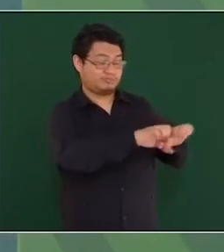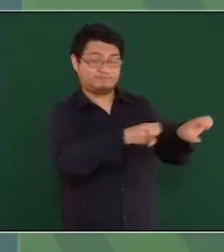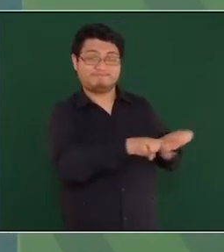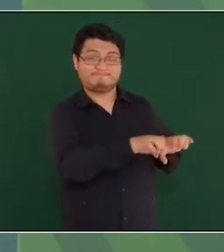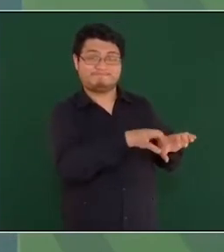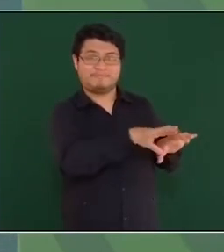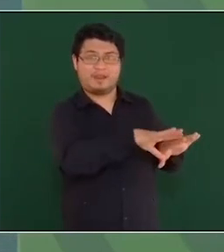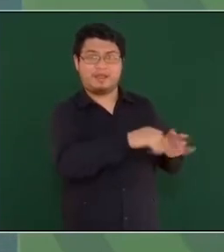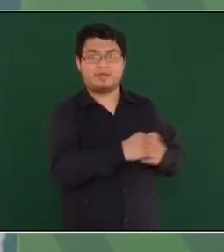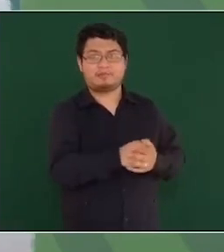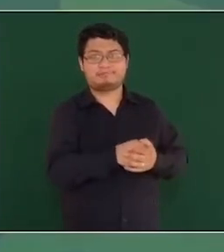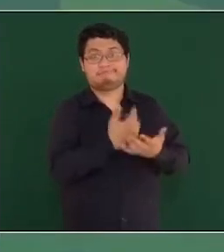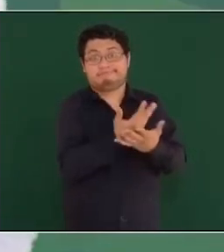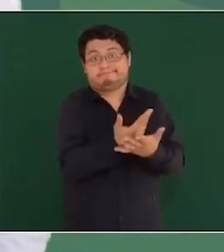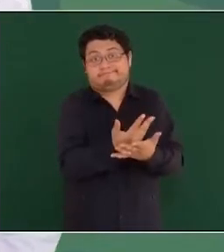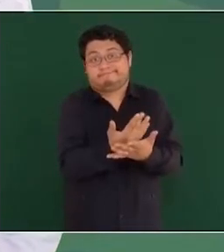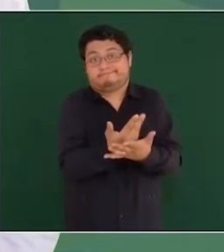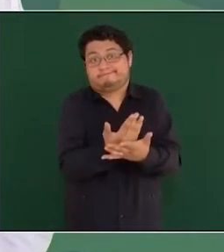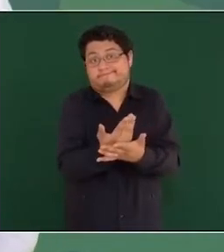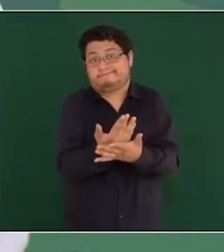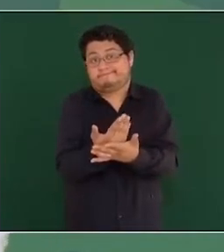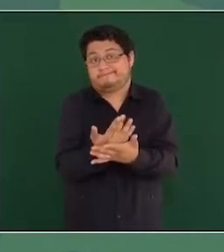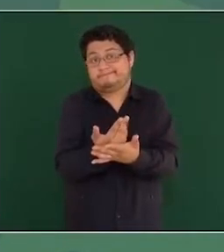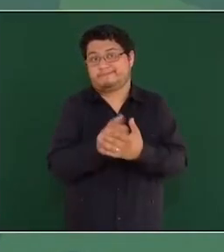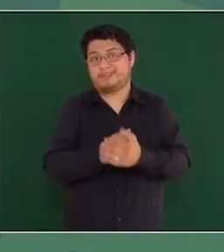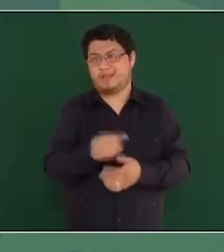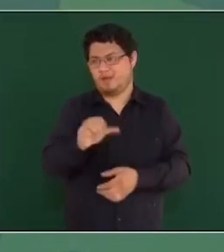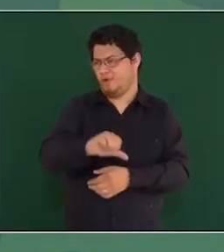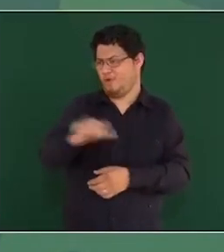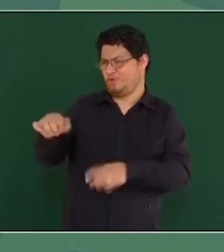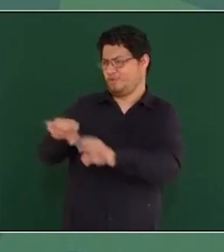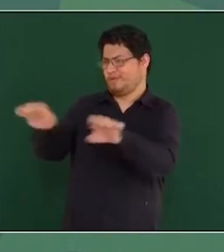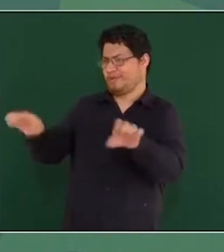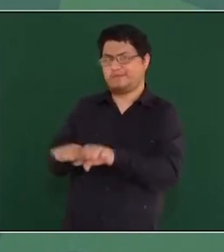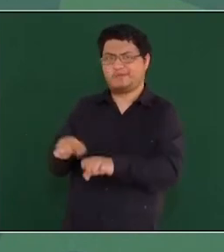¿lo van a estar esperando en otro partido?